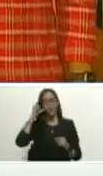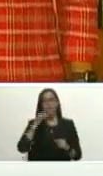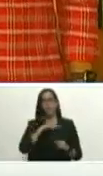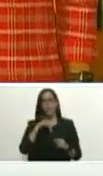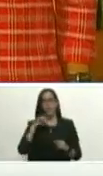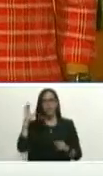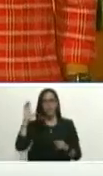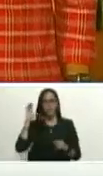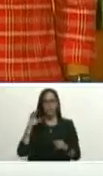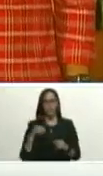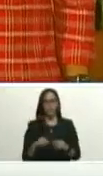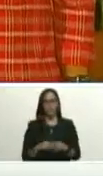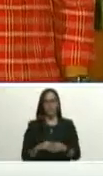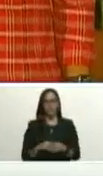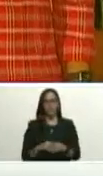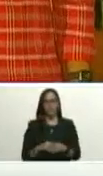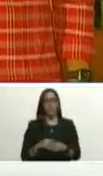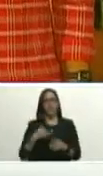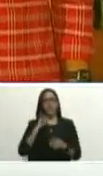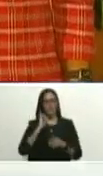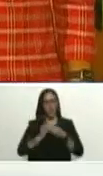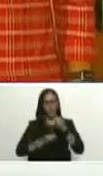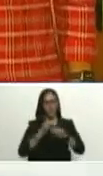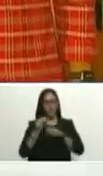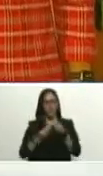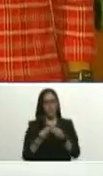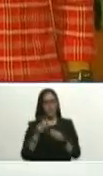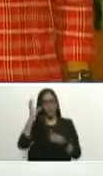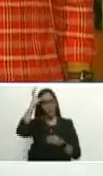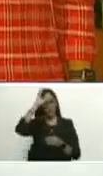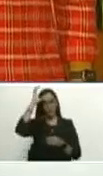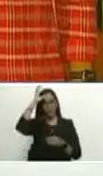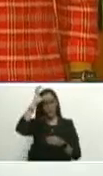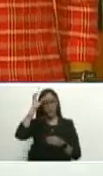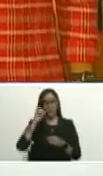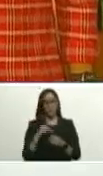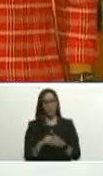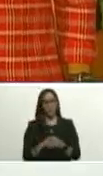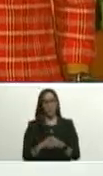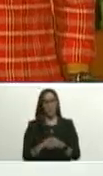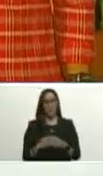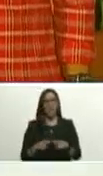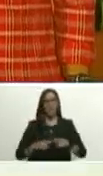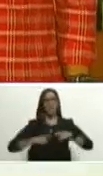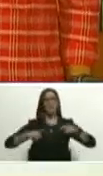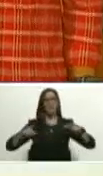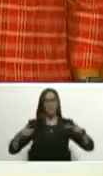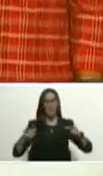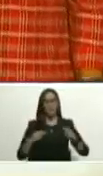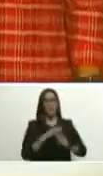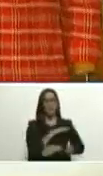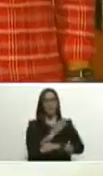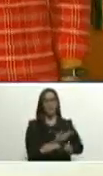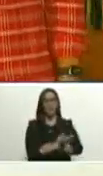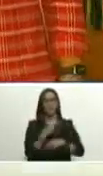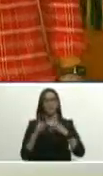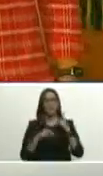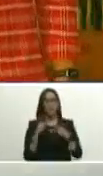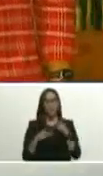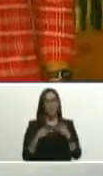hay que crear conciencia el crecimiento y expansión de las fuerzas productivas